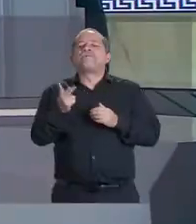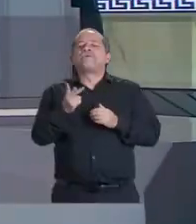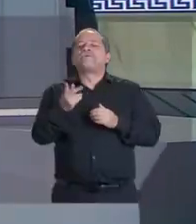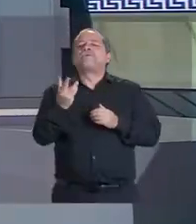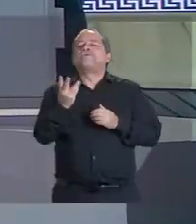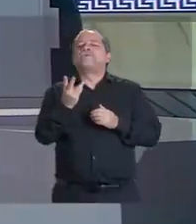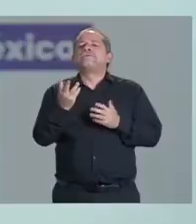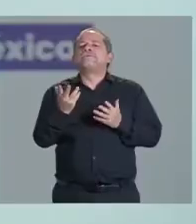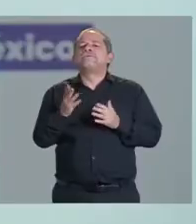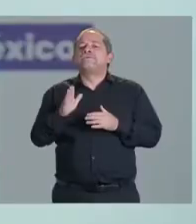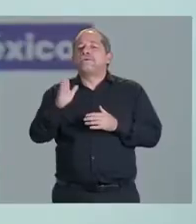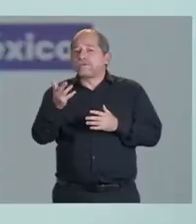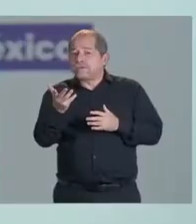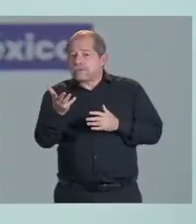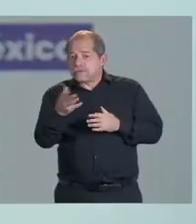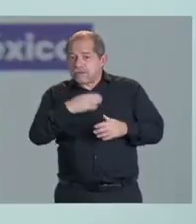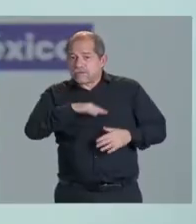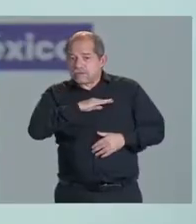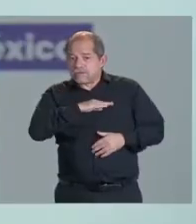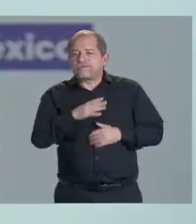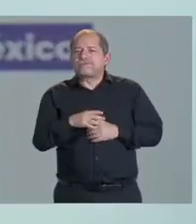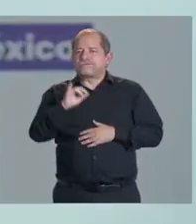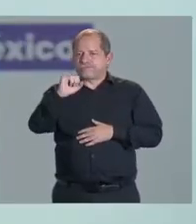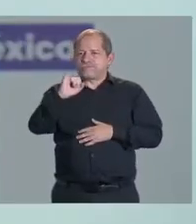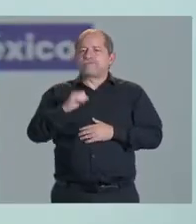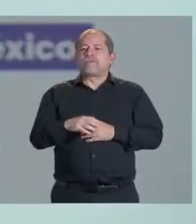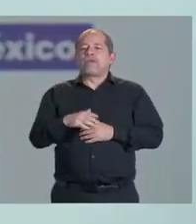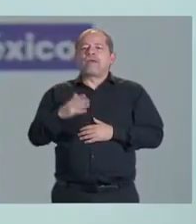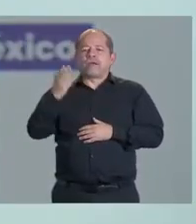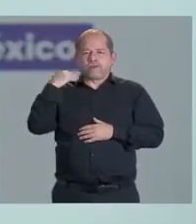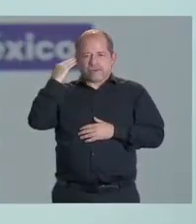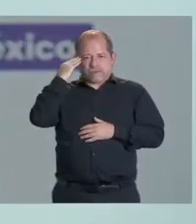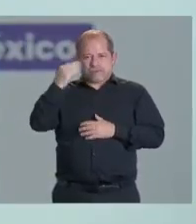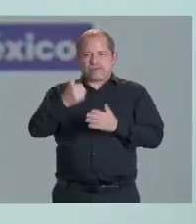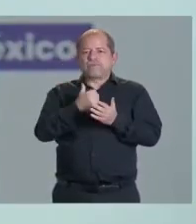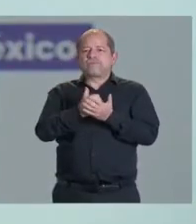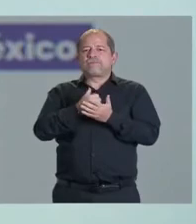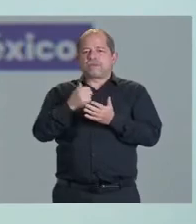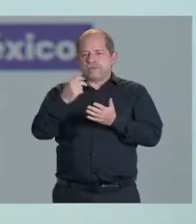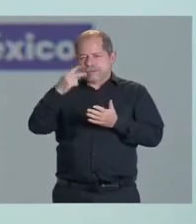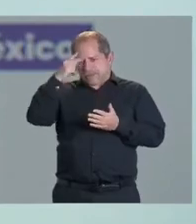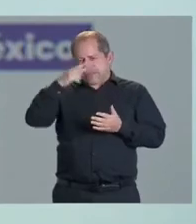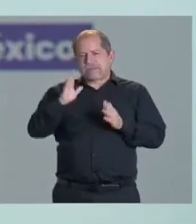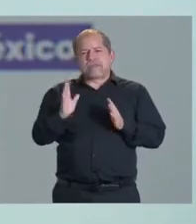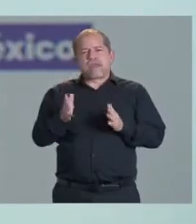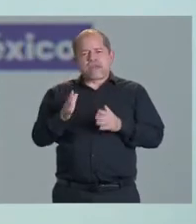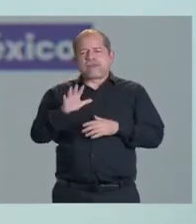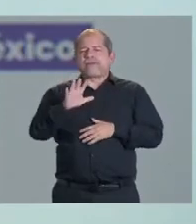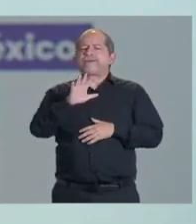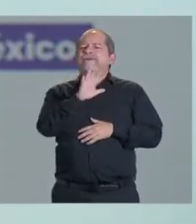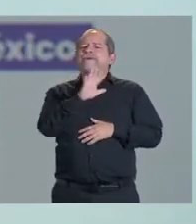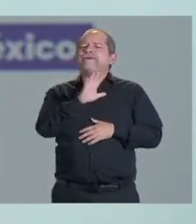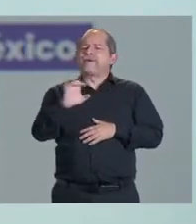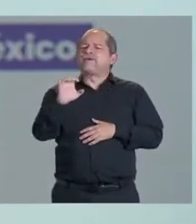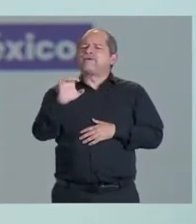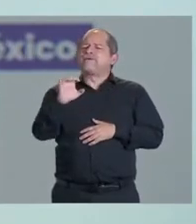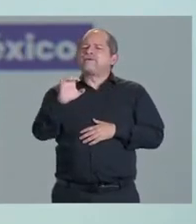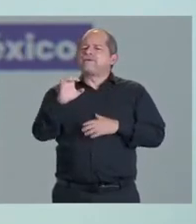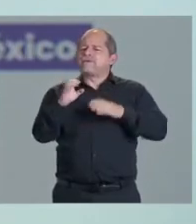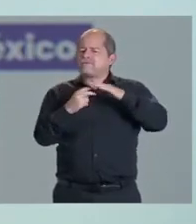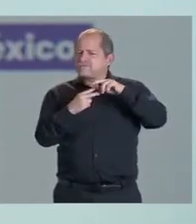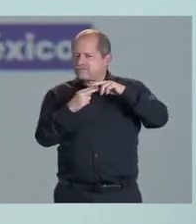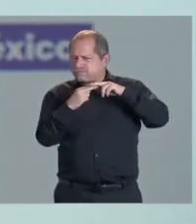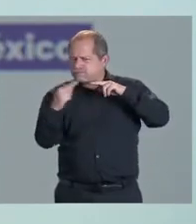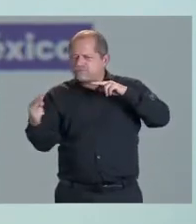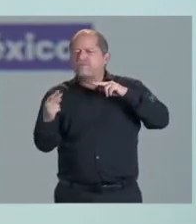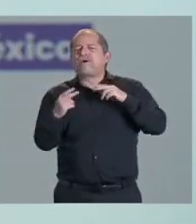Ya lo hice en la Ciudad de México, fíjense, 500 trolebuses, el cablebus como lo mencioné, y además se compraron